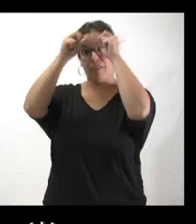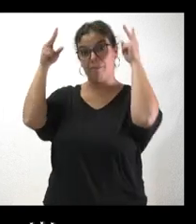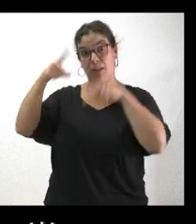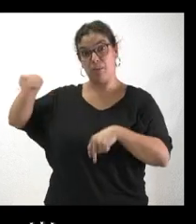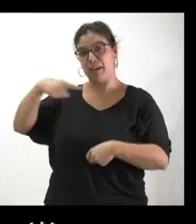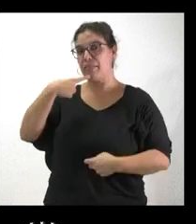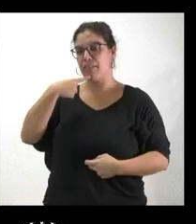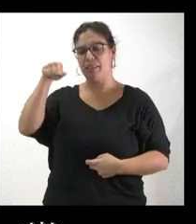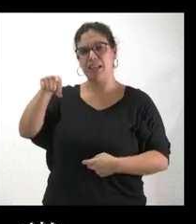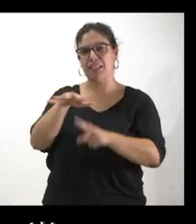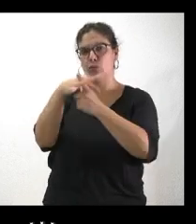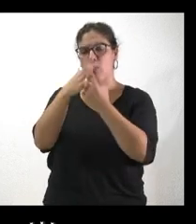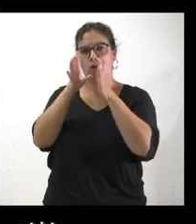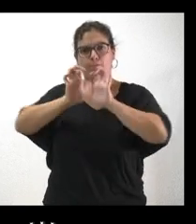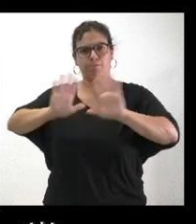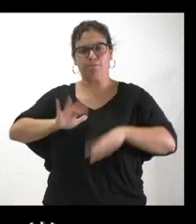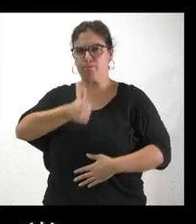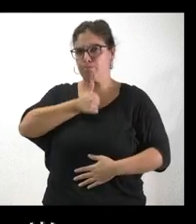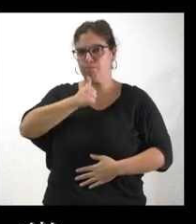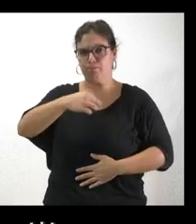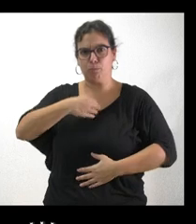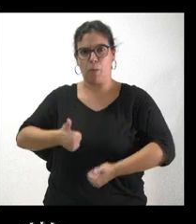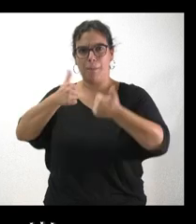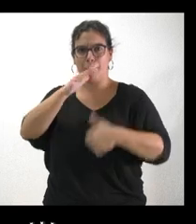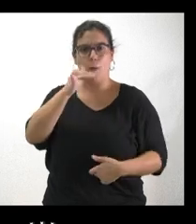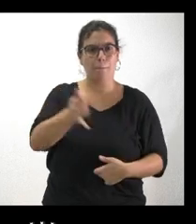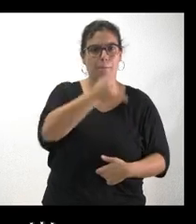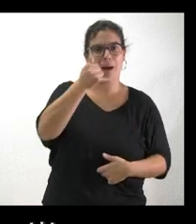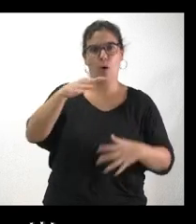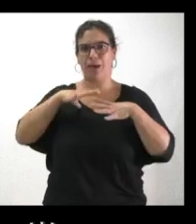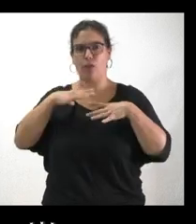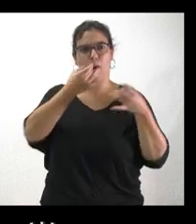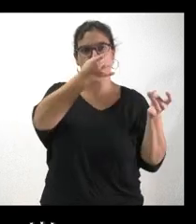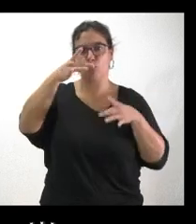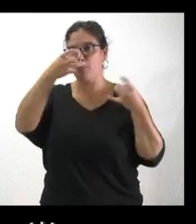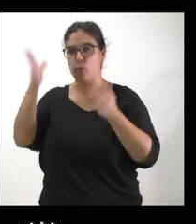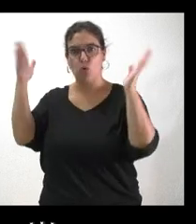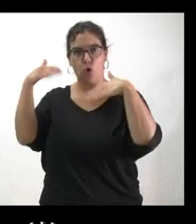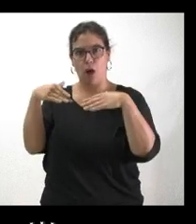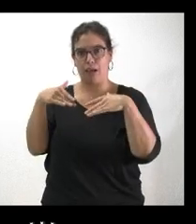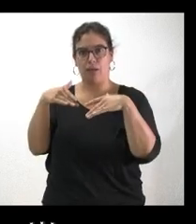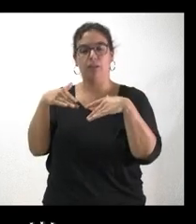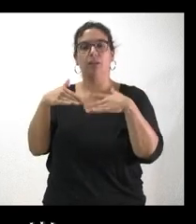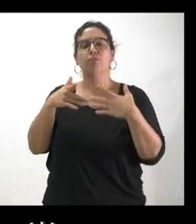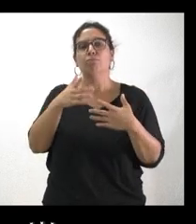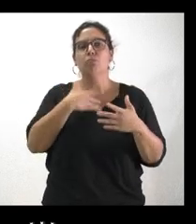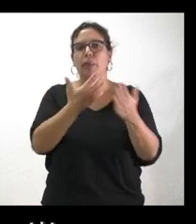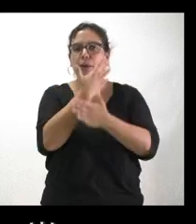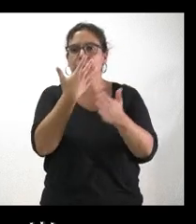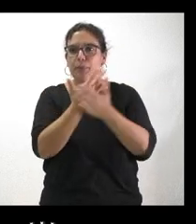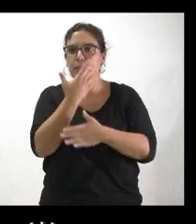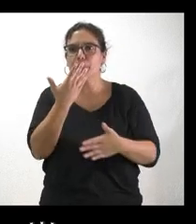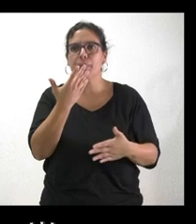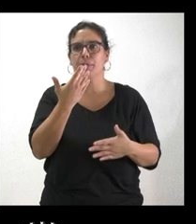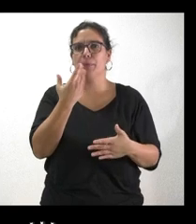inhumana e insostenible porque no se cubren las bajas ni las vacaciones. No sé si nos puede ocurrir qué es lo que está ocurriendo